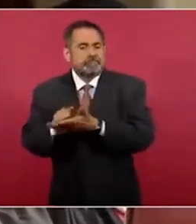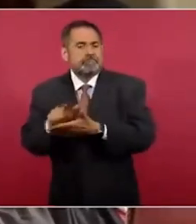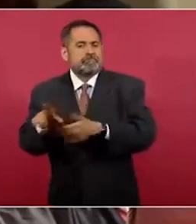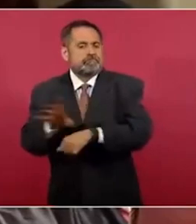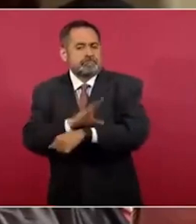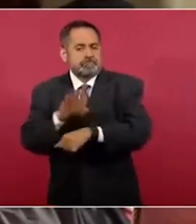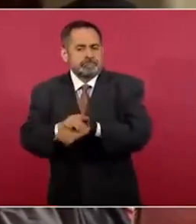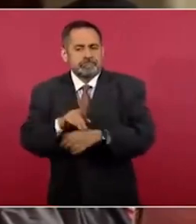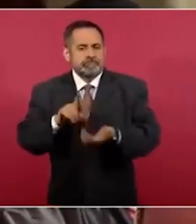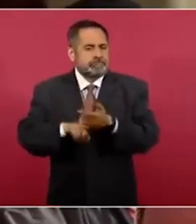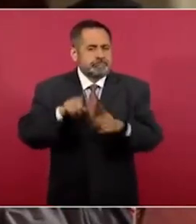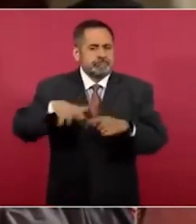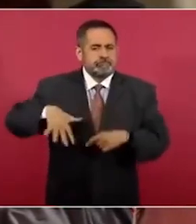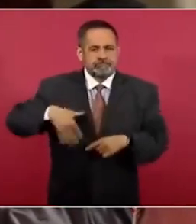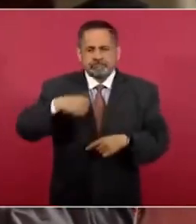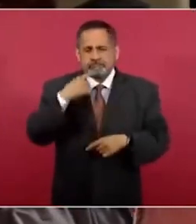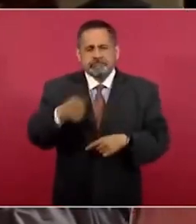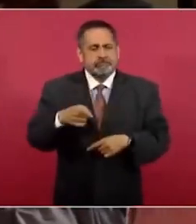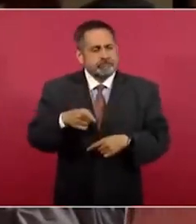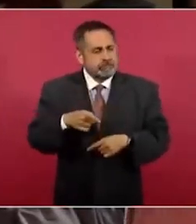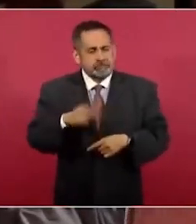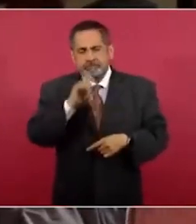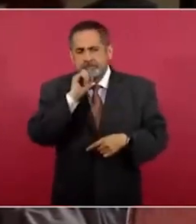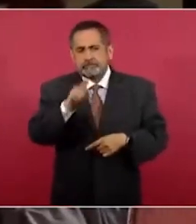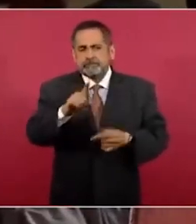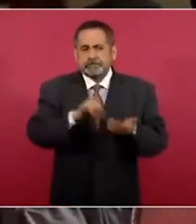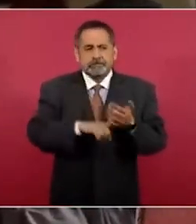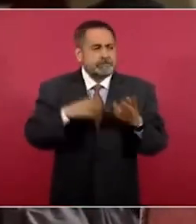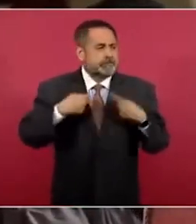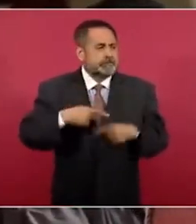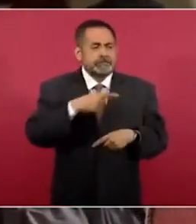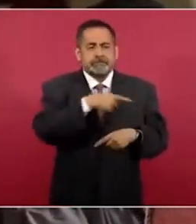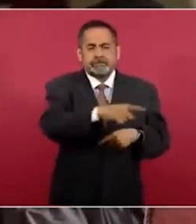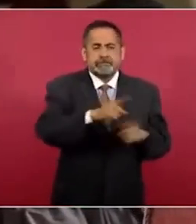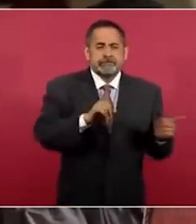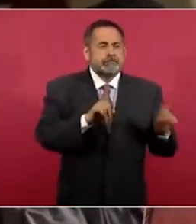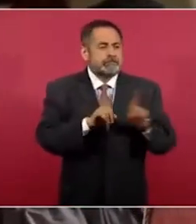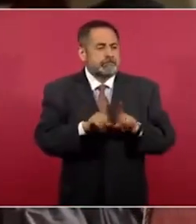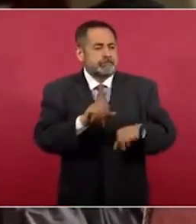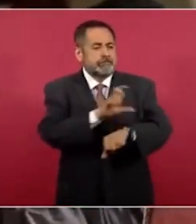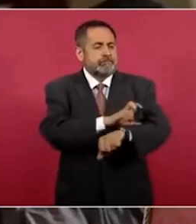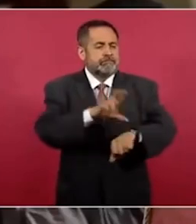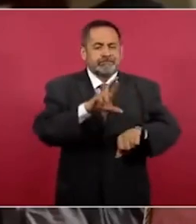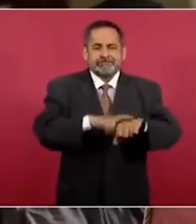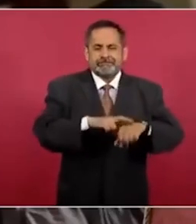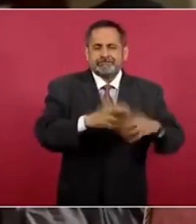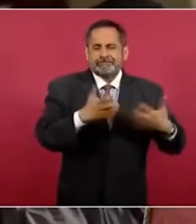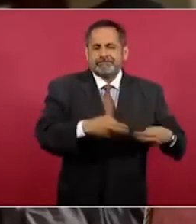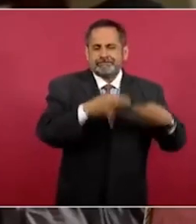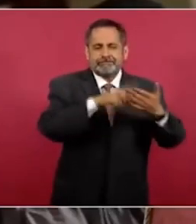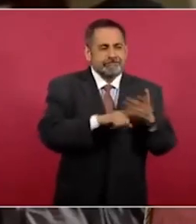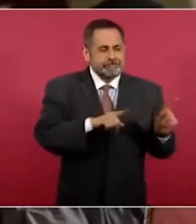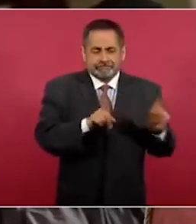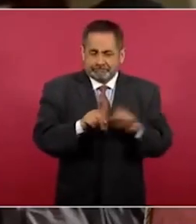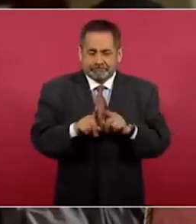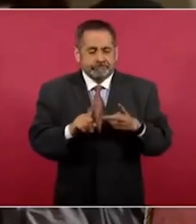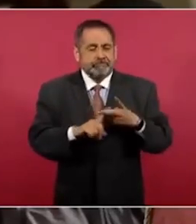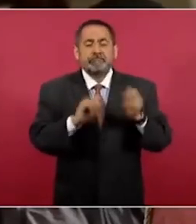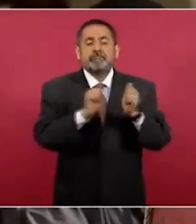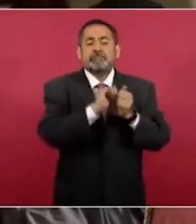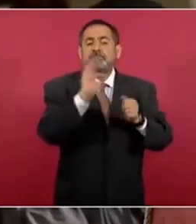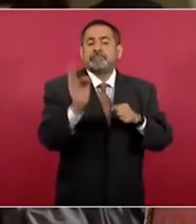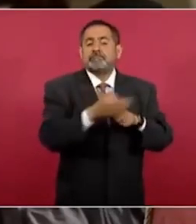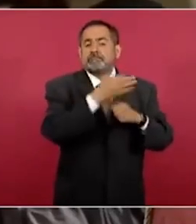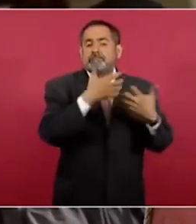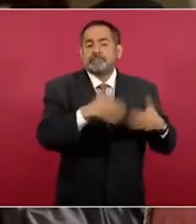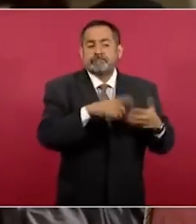eléctrica que usted ha propuesto. También pues están los personeros del Consejo Coordinador Empresarial, la Confederación de Cámaras